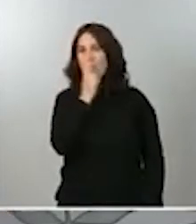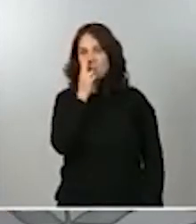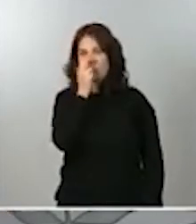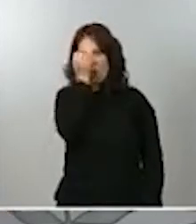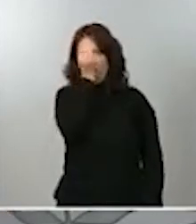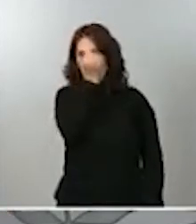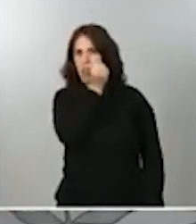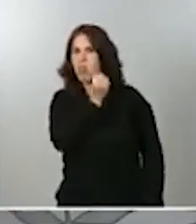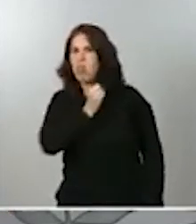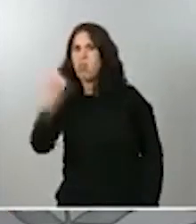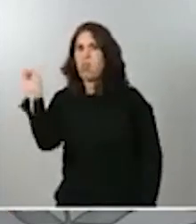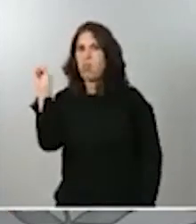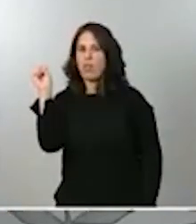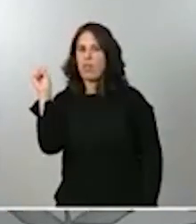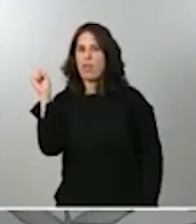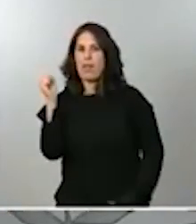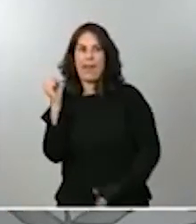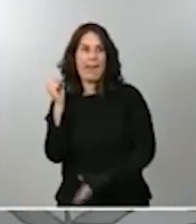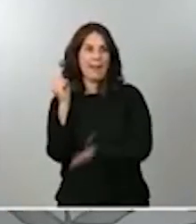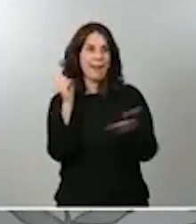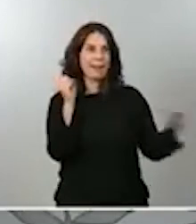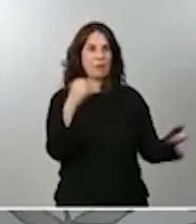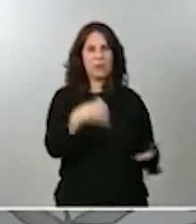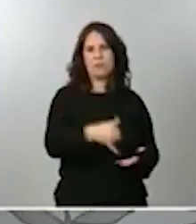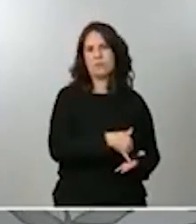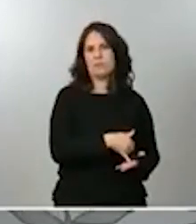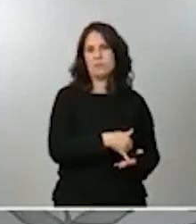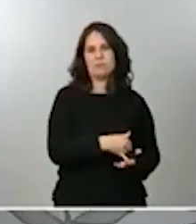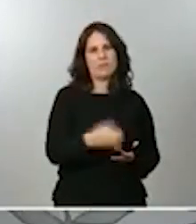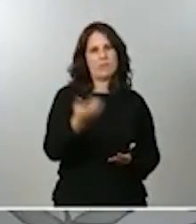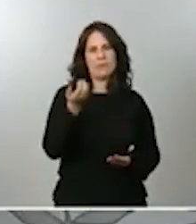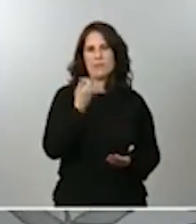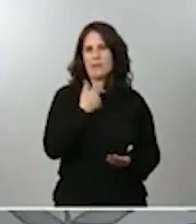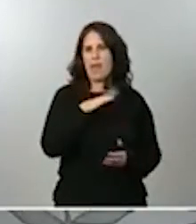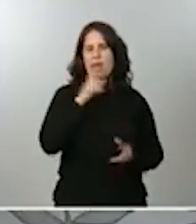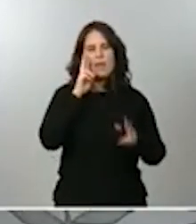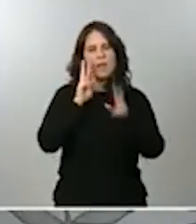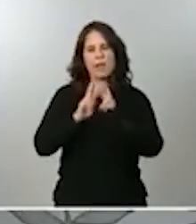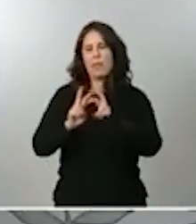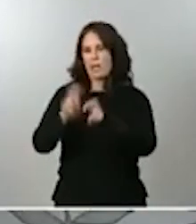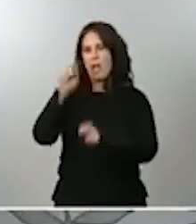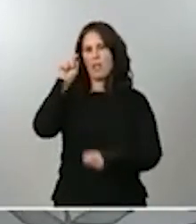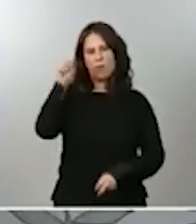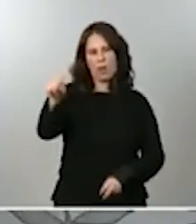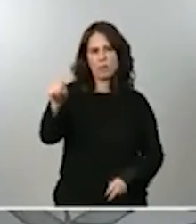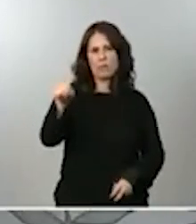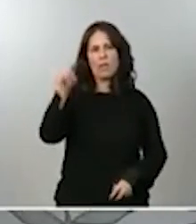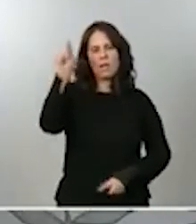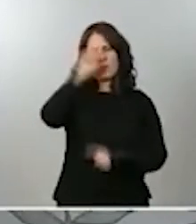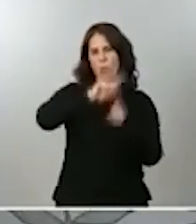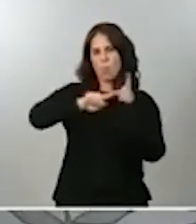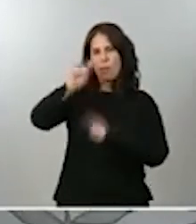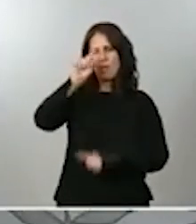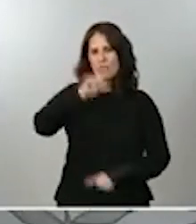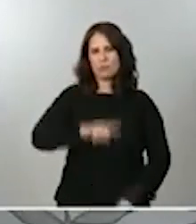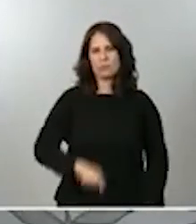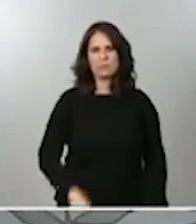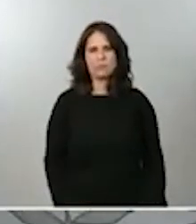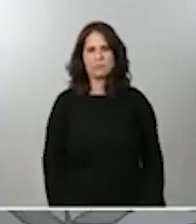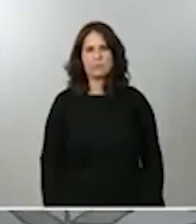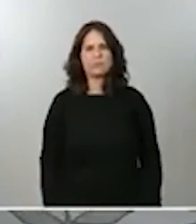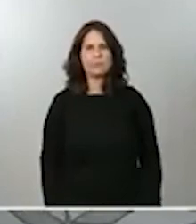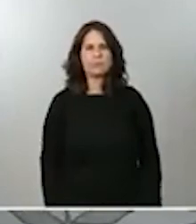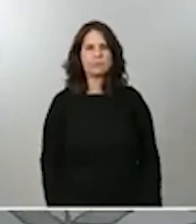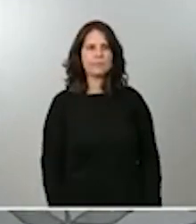contribuyentes ya sería objeto de investigación y sería objeto de preocupación por parte de la agencia tributaria